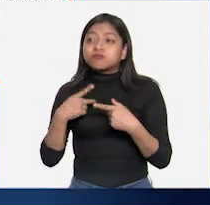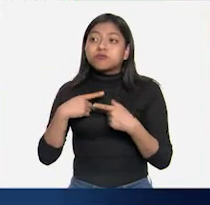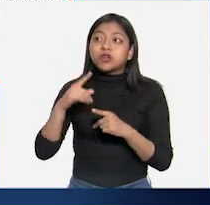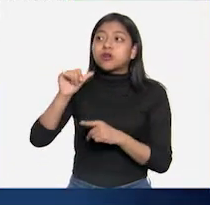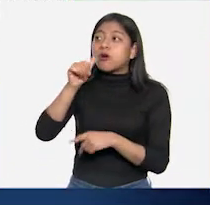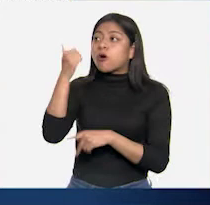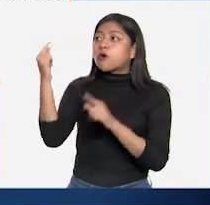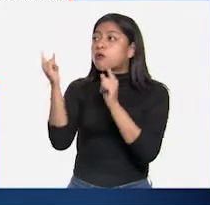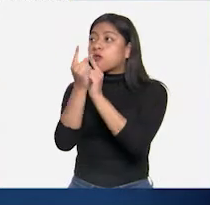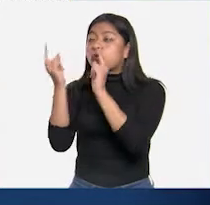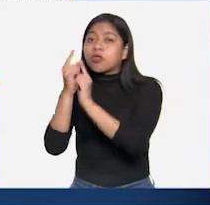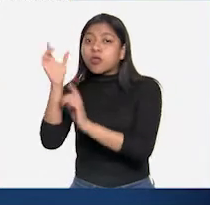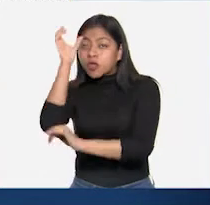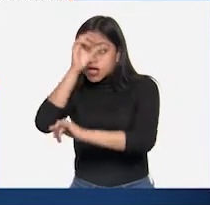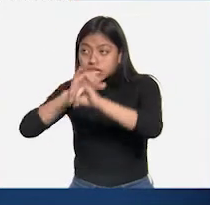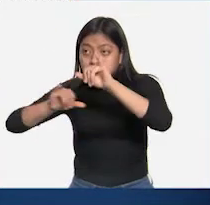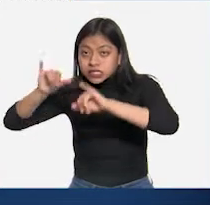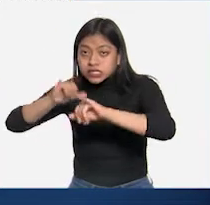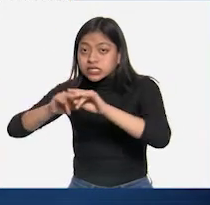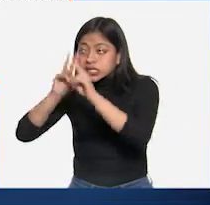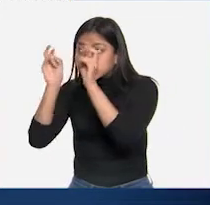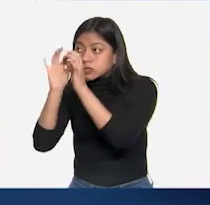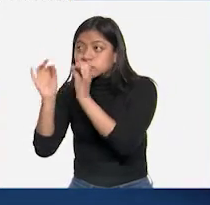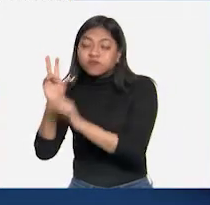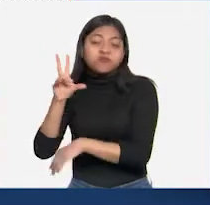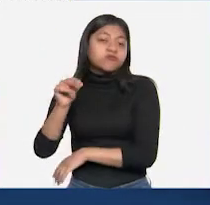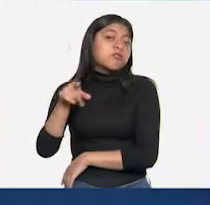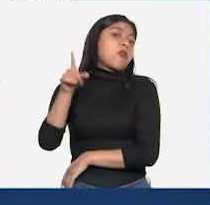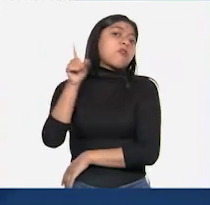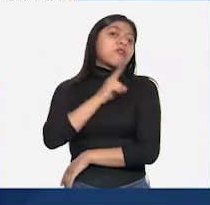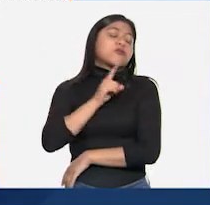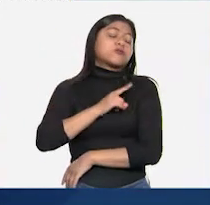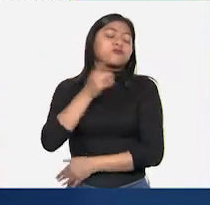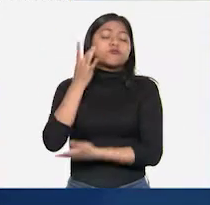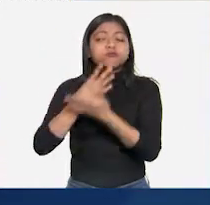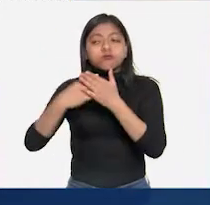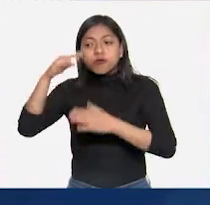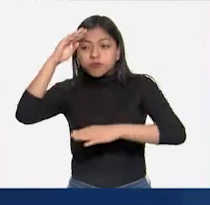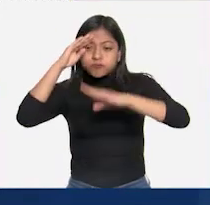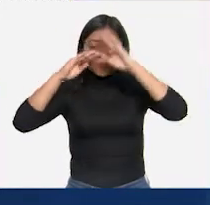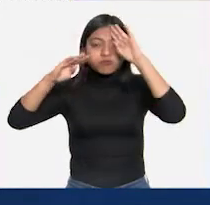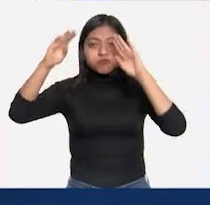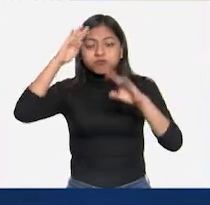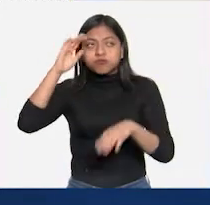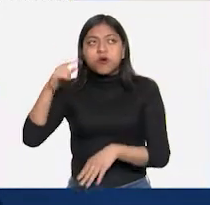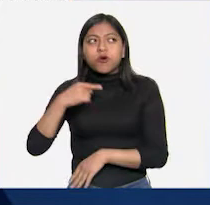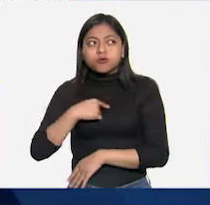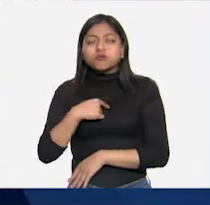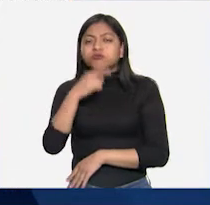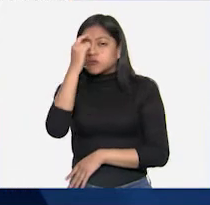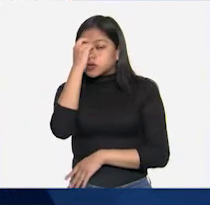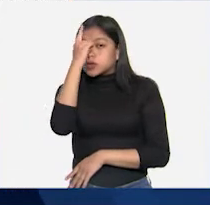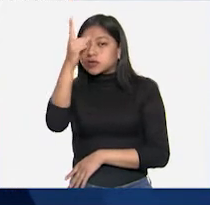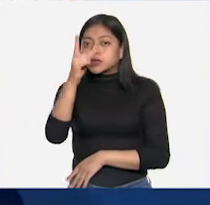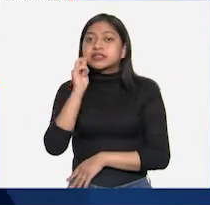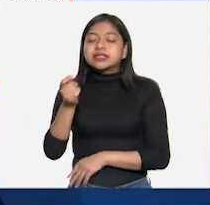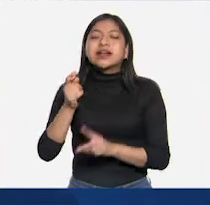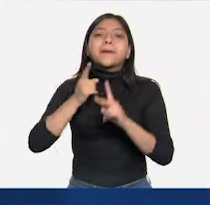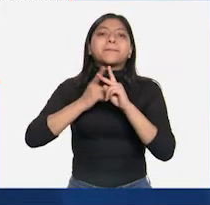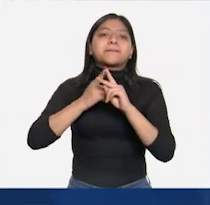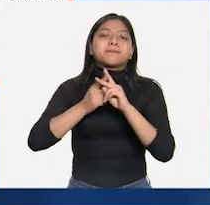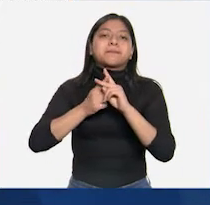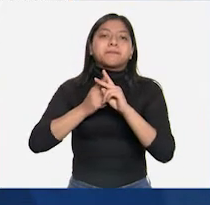quien hablar de ciencia. Con solo sus propios pensamientos para guiarle, inventó el cálculo,